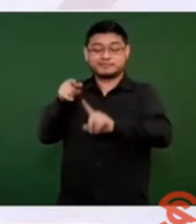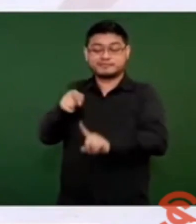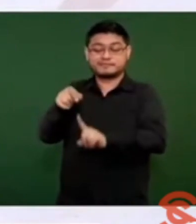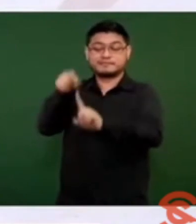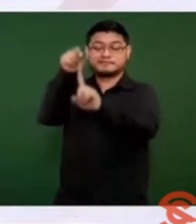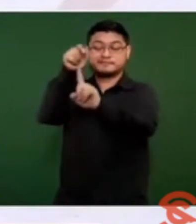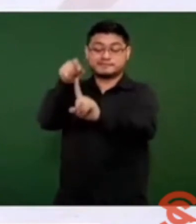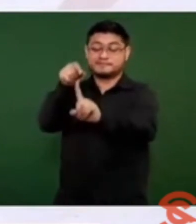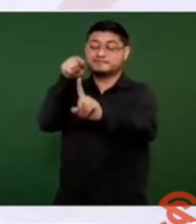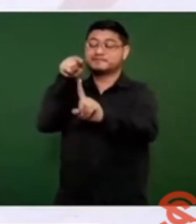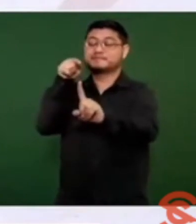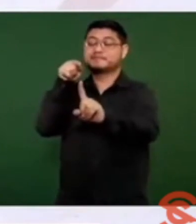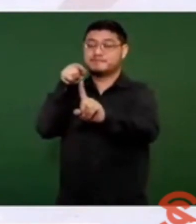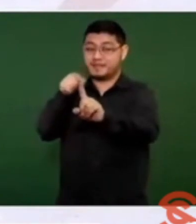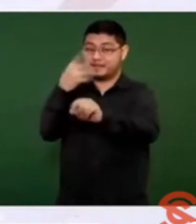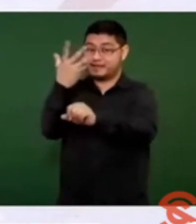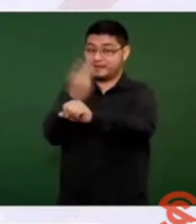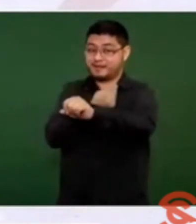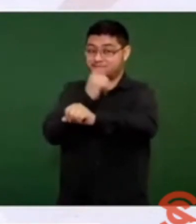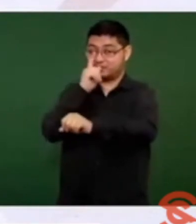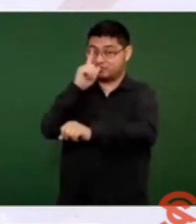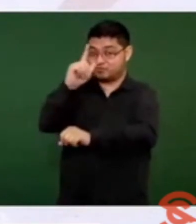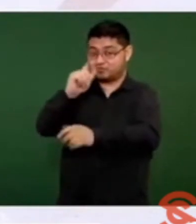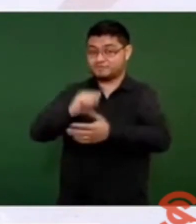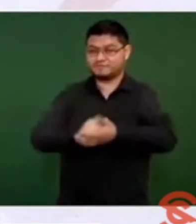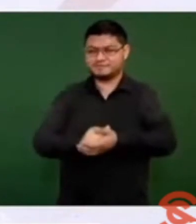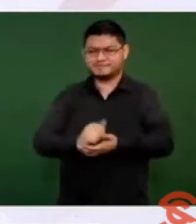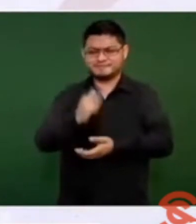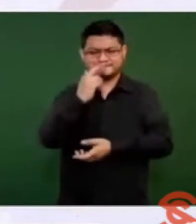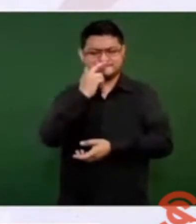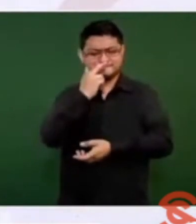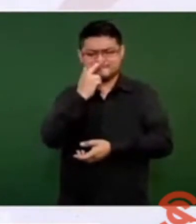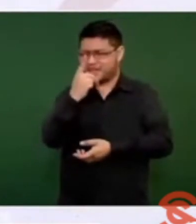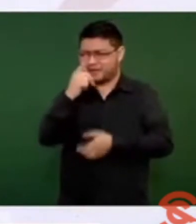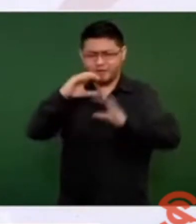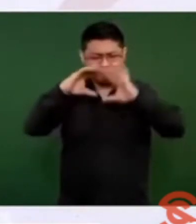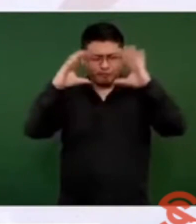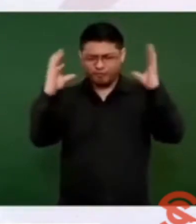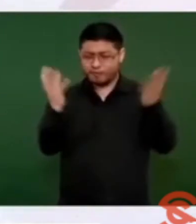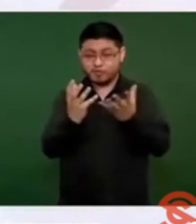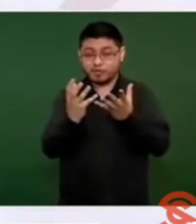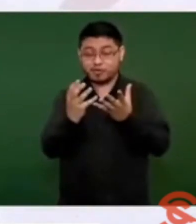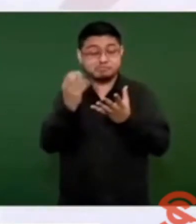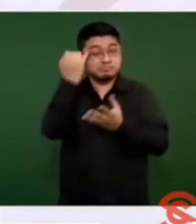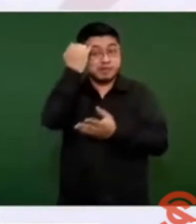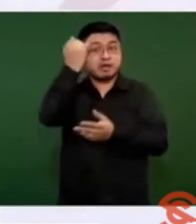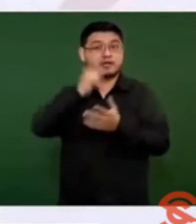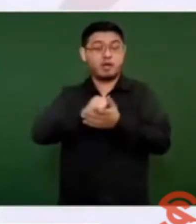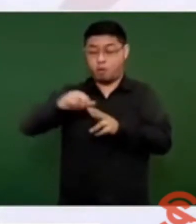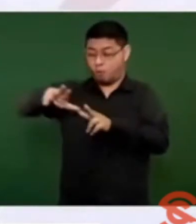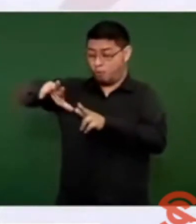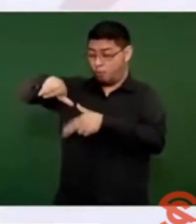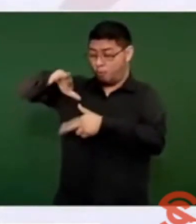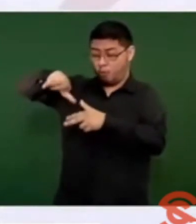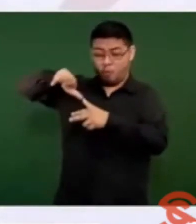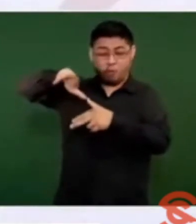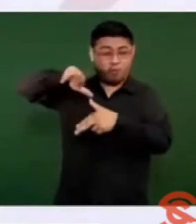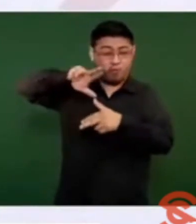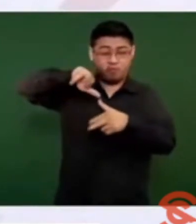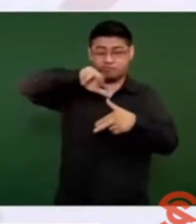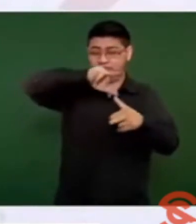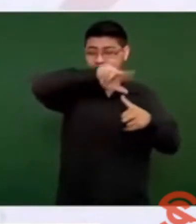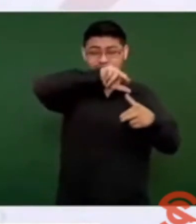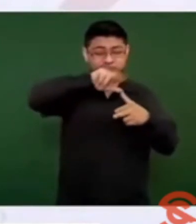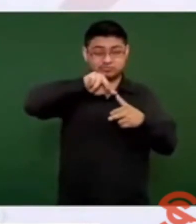saben que son de los mejores del mundo. Enfrente a un huracán, y eso hay que tenerlo